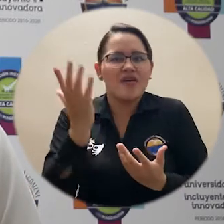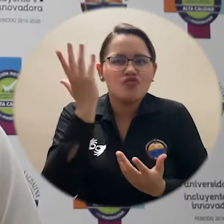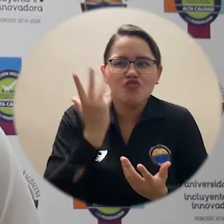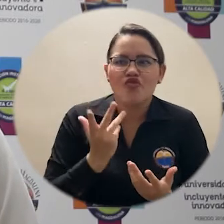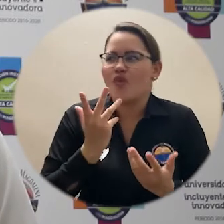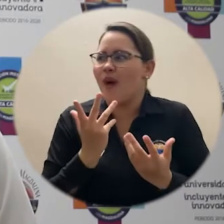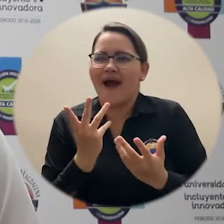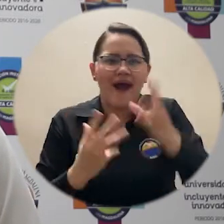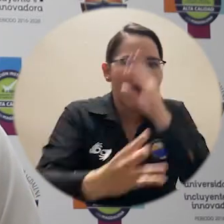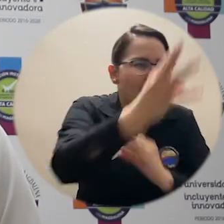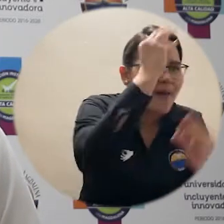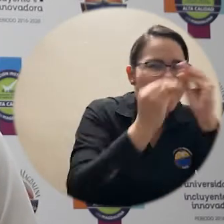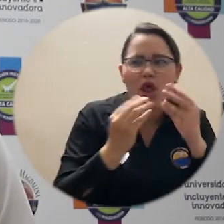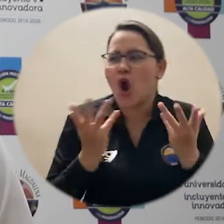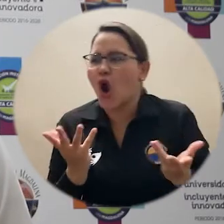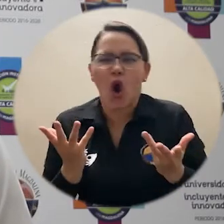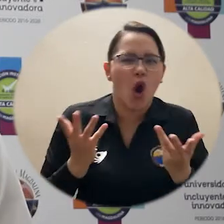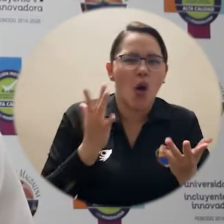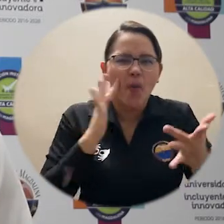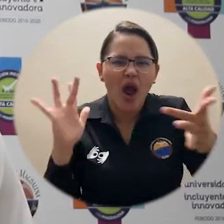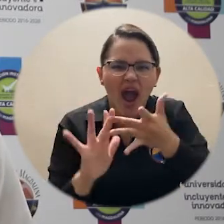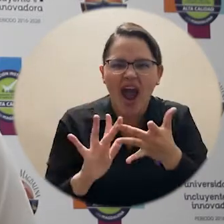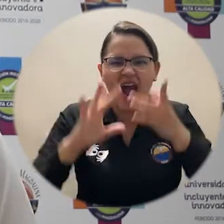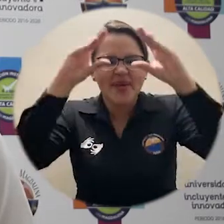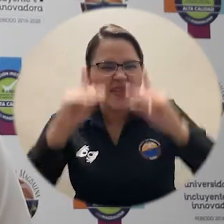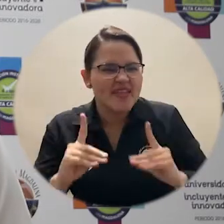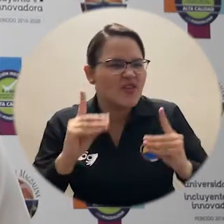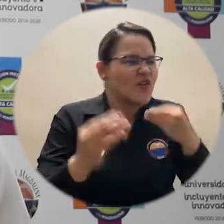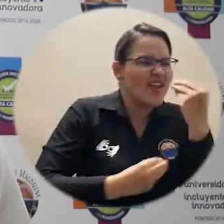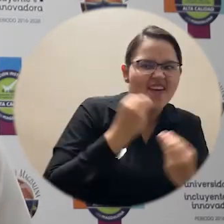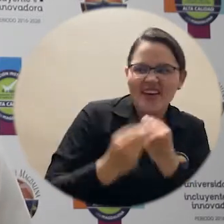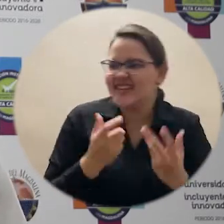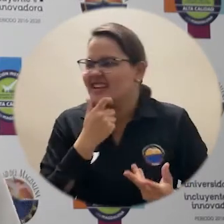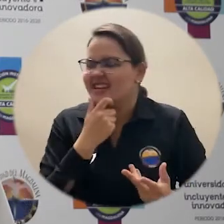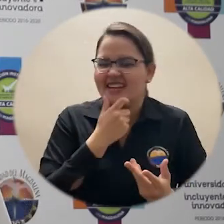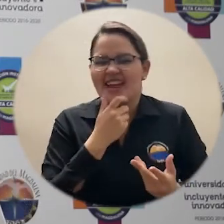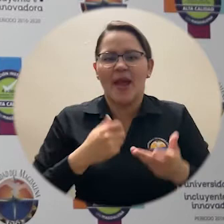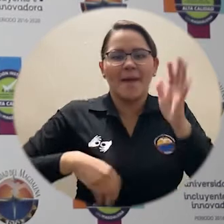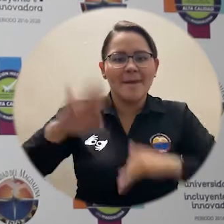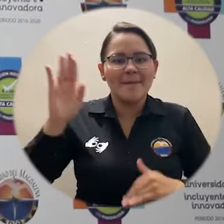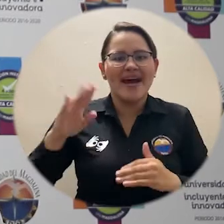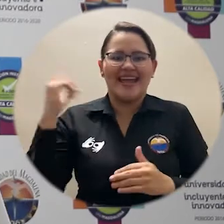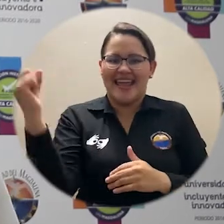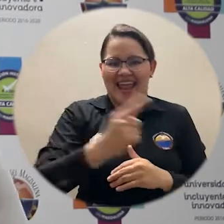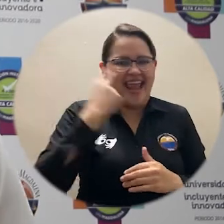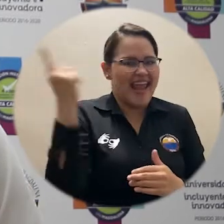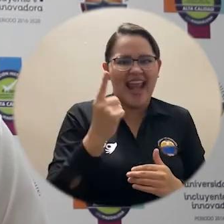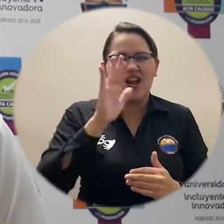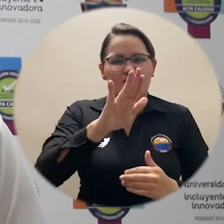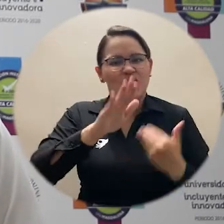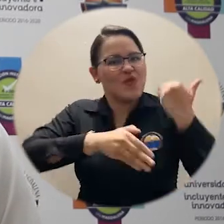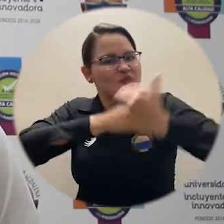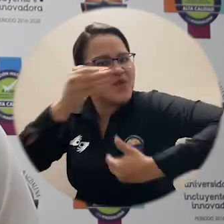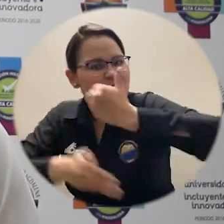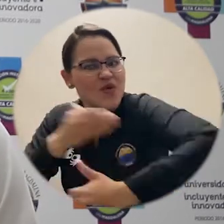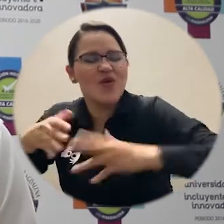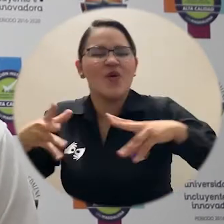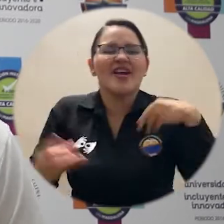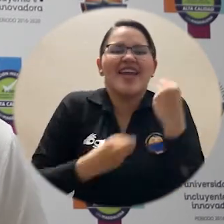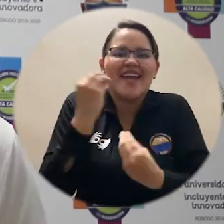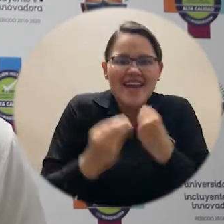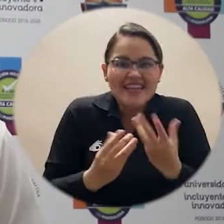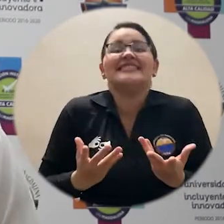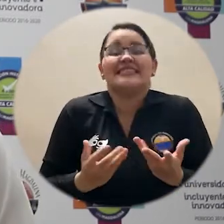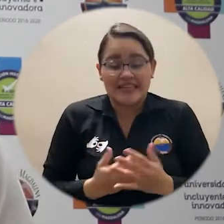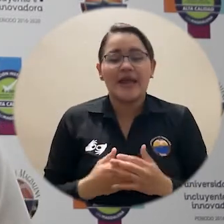día de la Asamblea Departamental, de la toma de decisiones, de cómo participan los diputados en todo ese proceso y